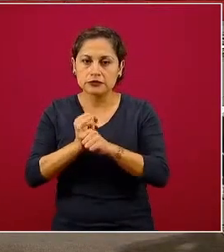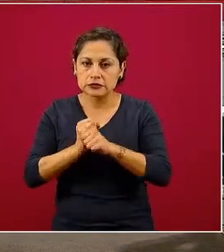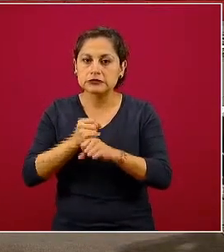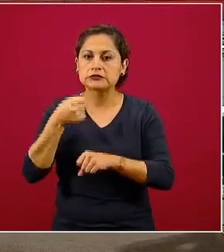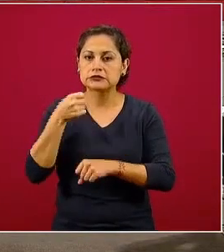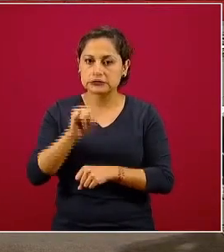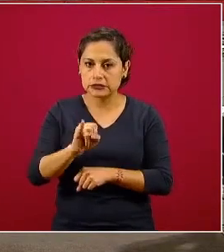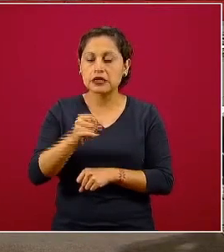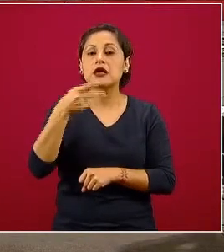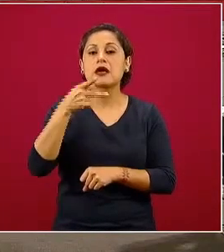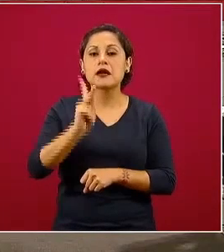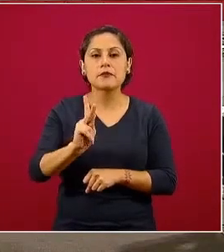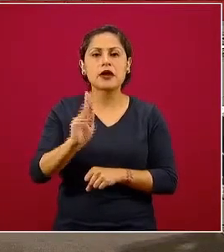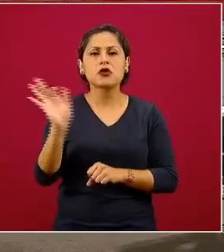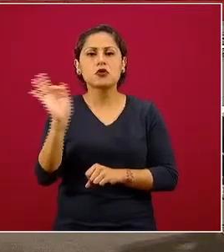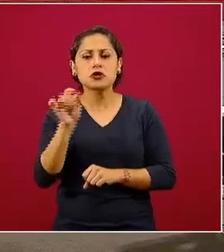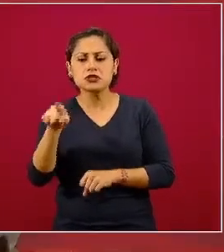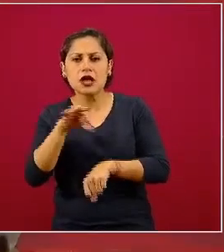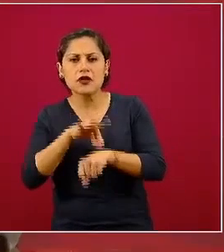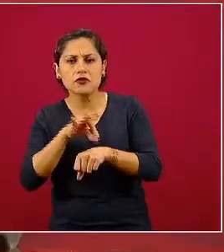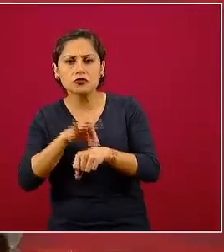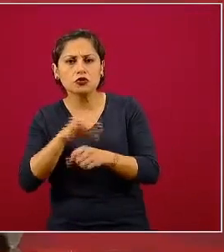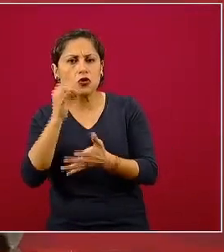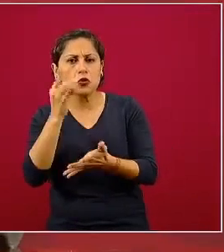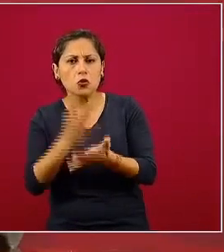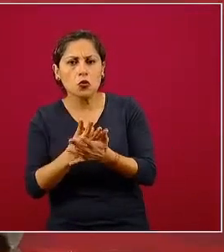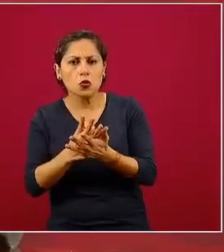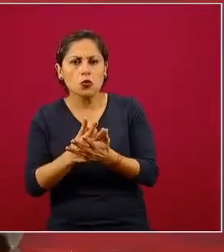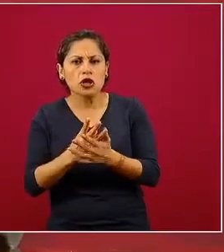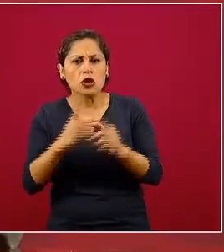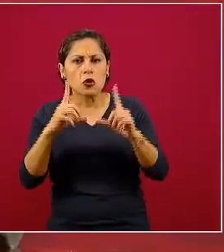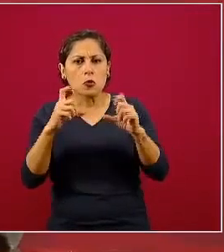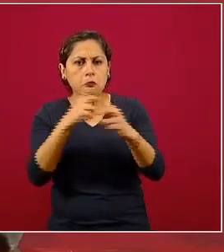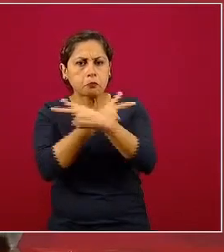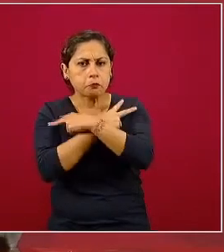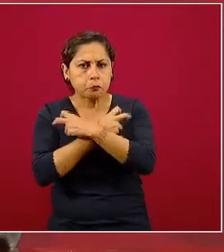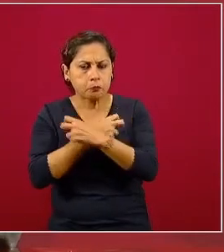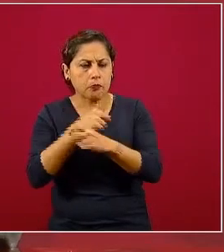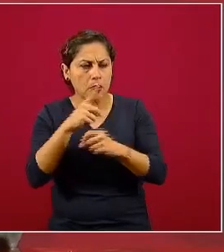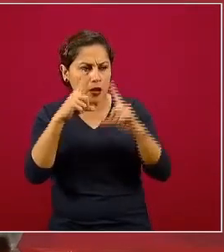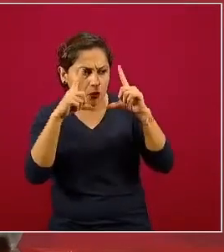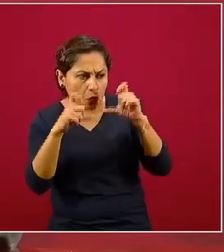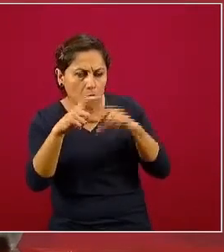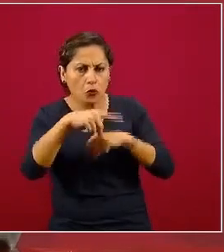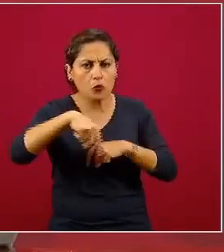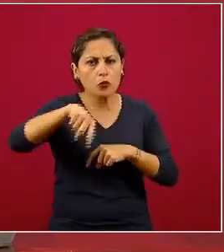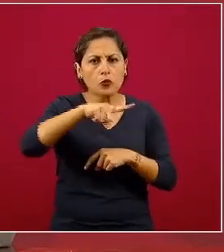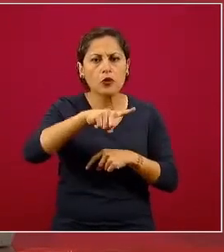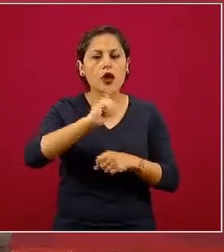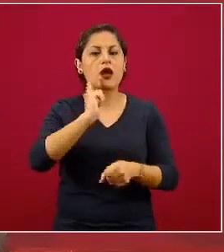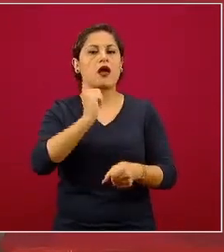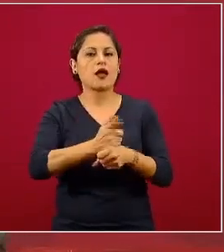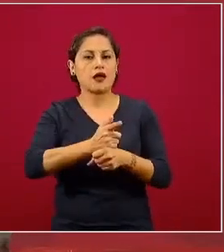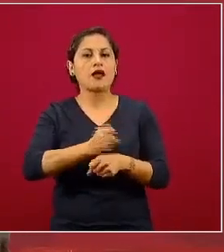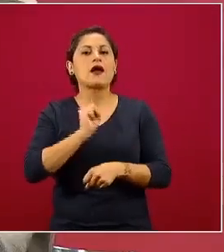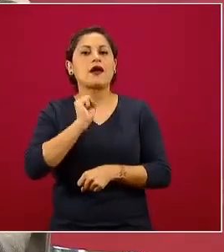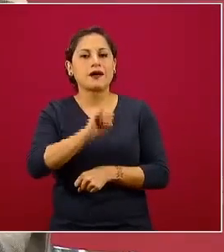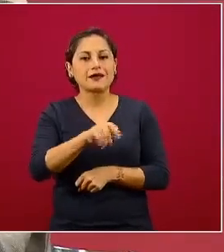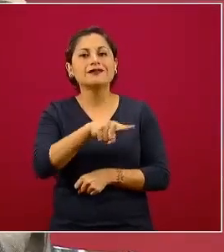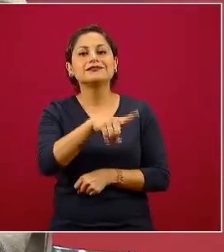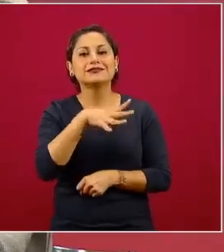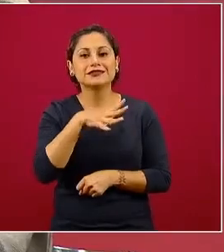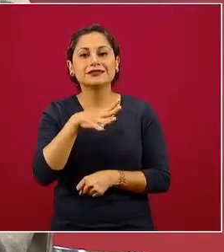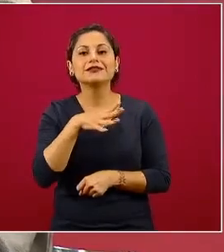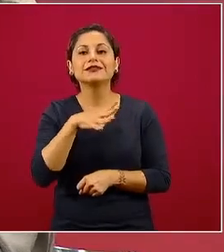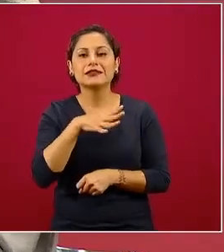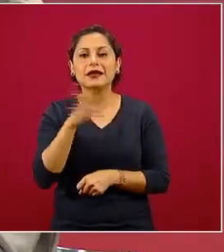evaluación con ciertos estudios de imagen, estudios radiológicos, y si se identifica que hay signos tempranos